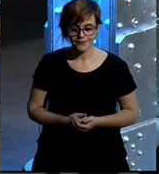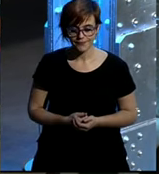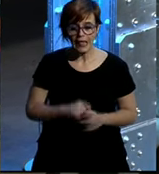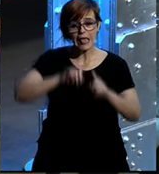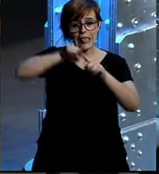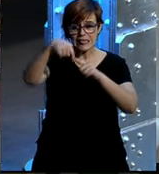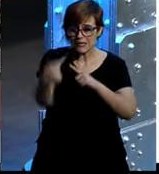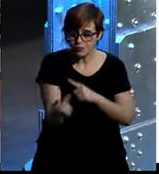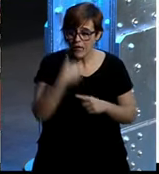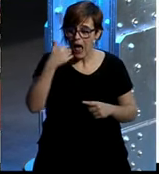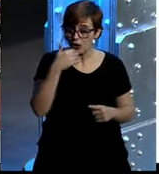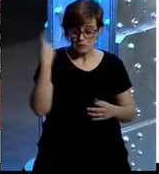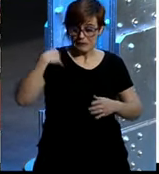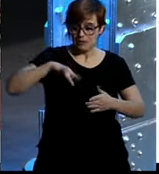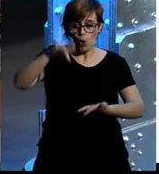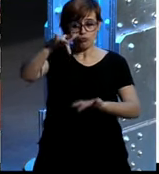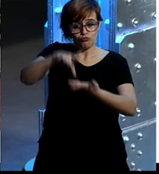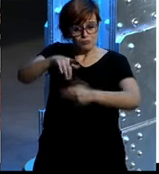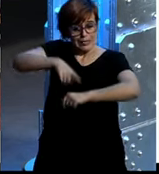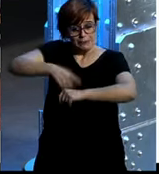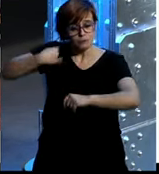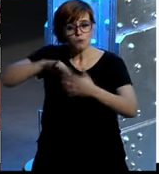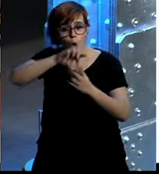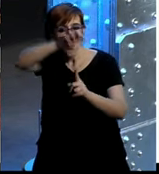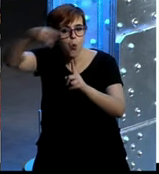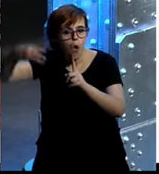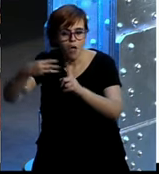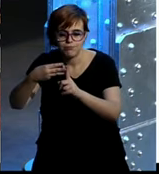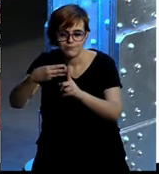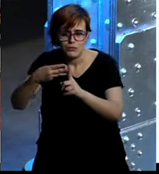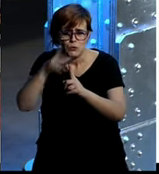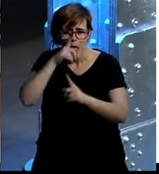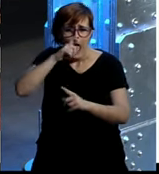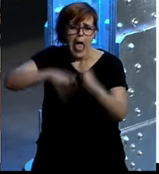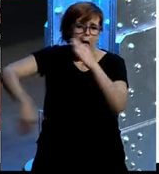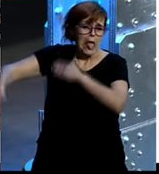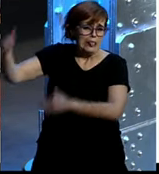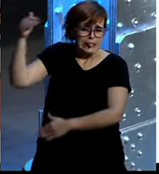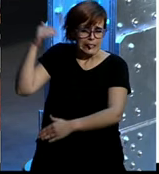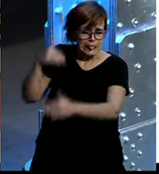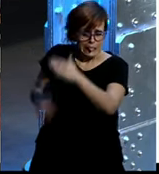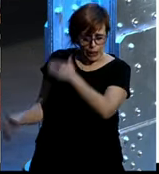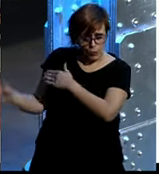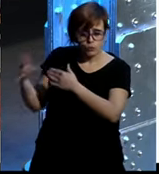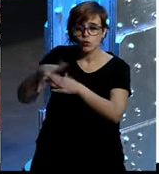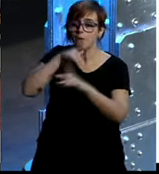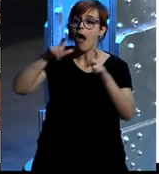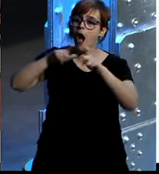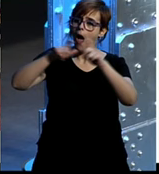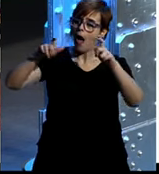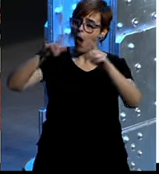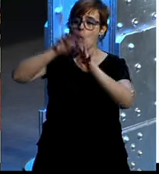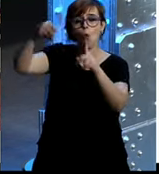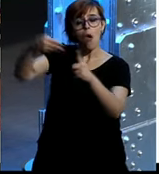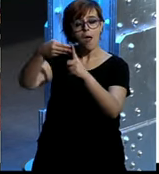Después, una cosa que pasó al mismo tiempo es que nuestra web se quedó absolutamente obsoleta, ¿vale? Nosotros tenemos una web corporativa que